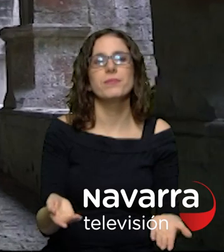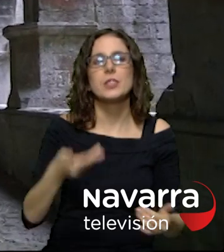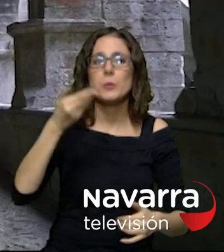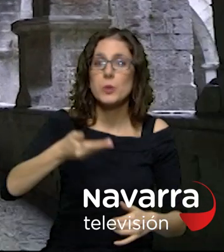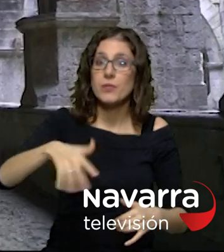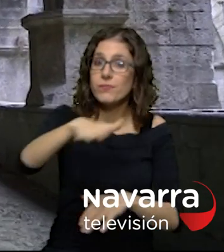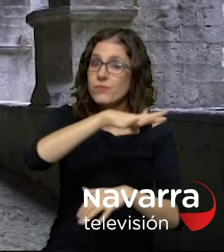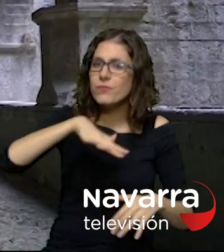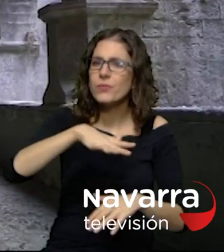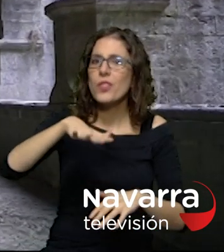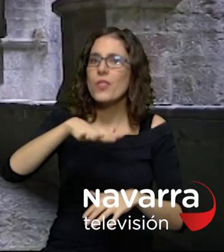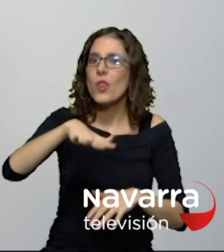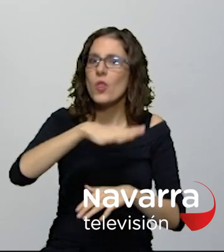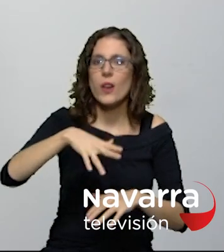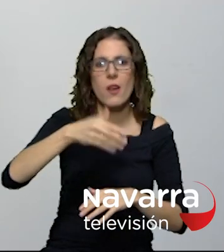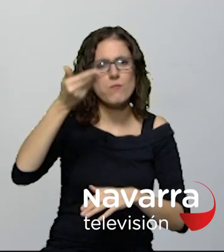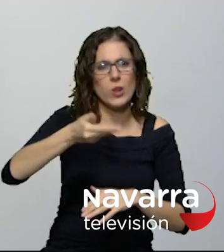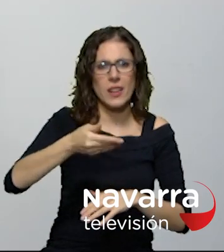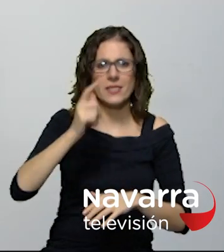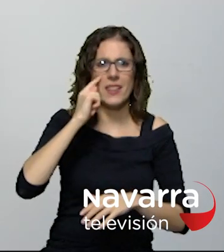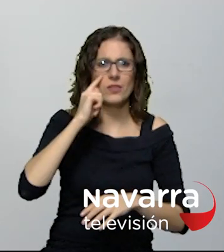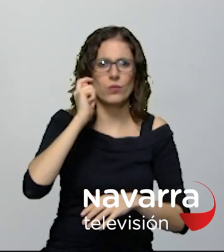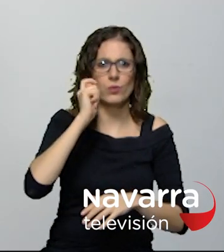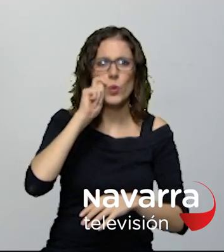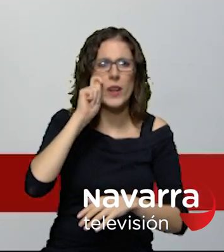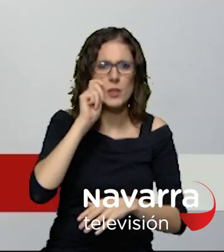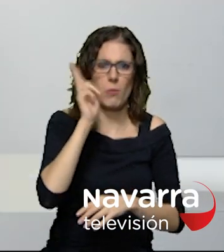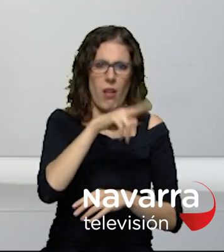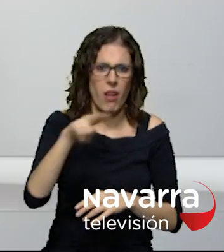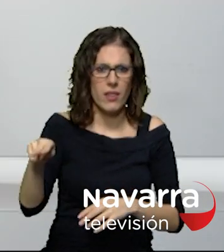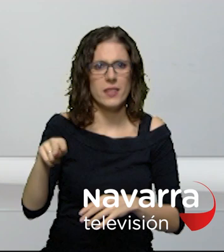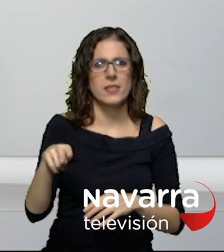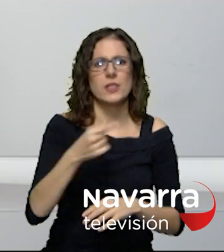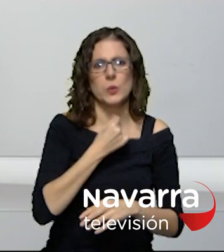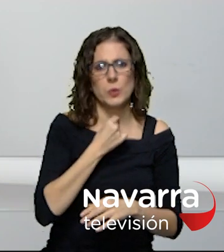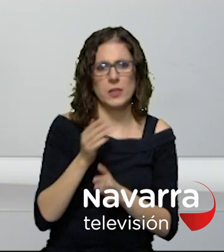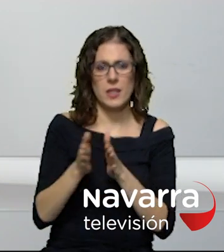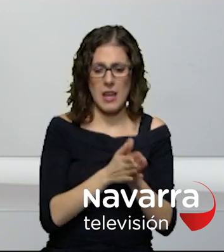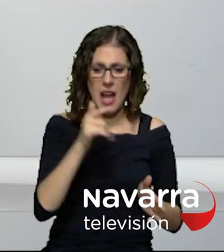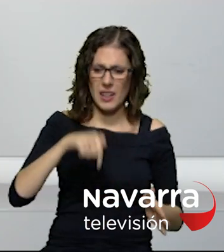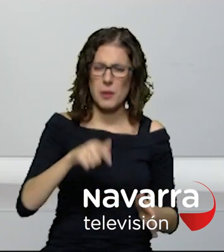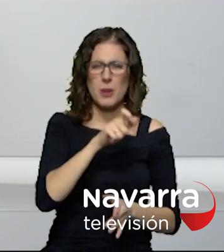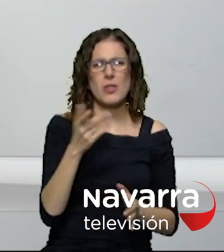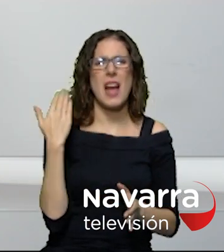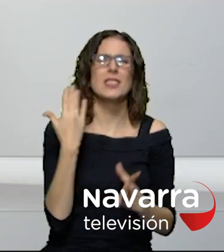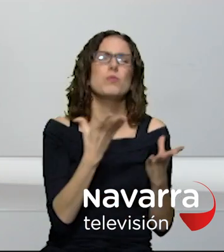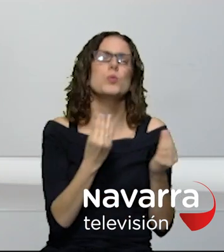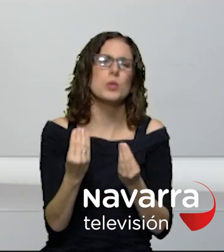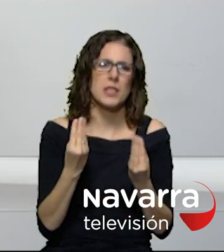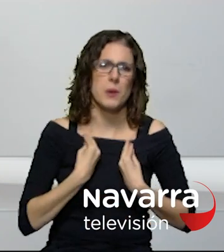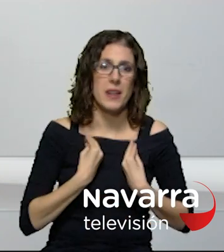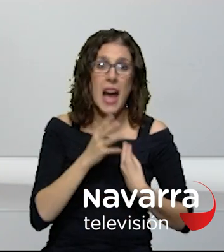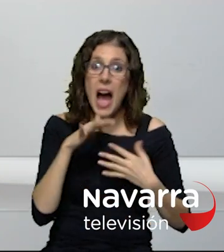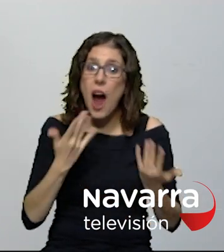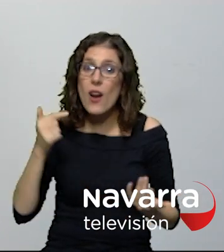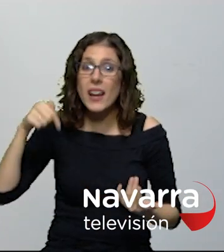más visitados de Navarra Yo he conocido y vi 35 personas, ahora viven 7, hay 17 embalonados Pero es un